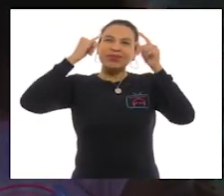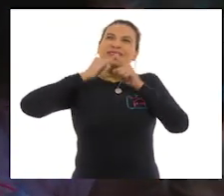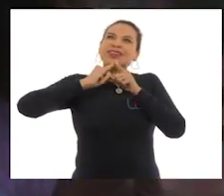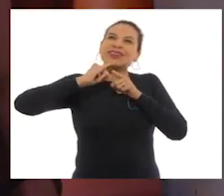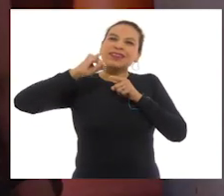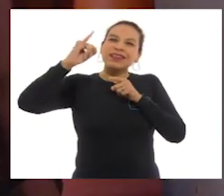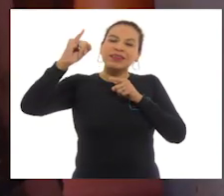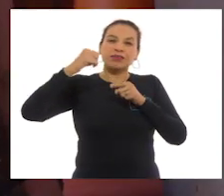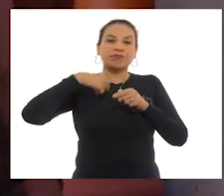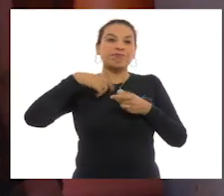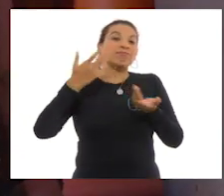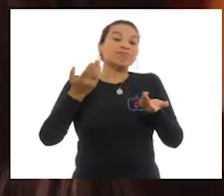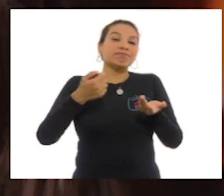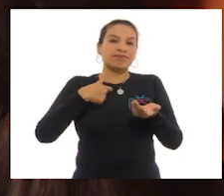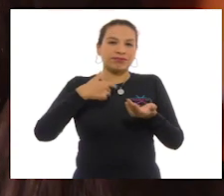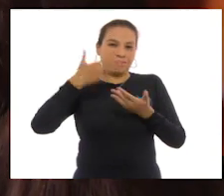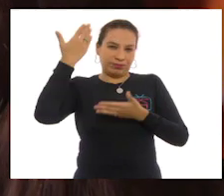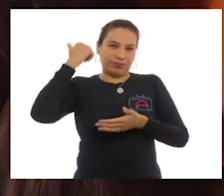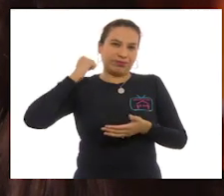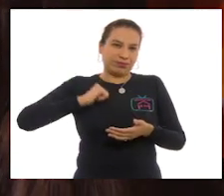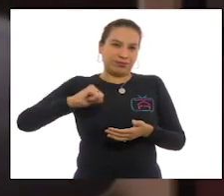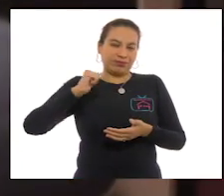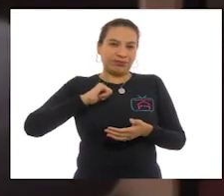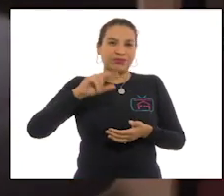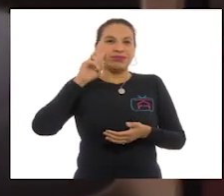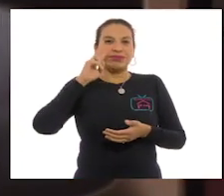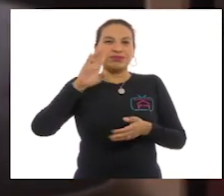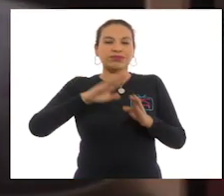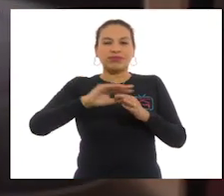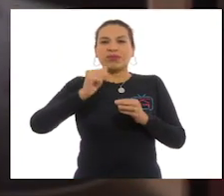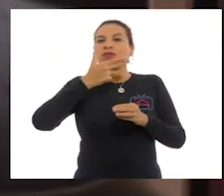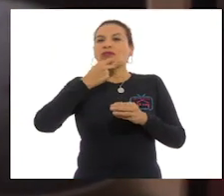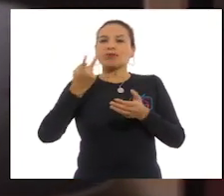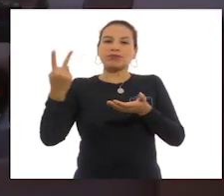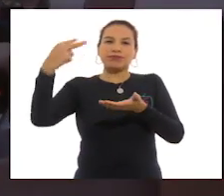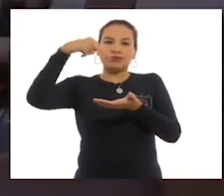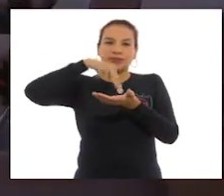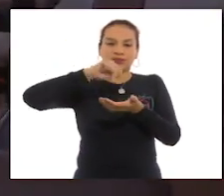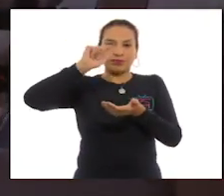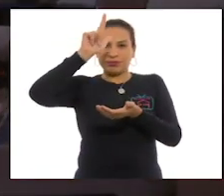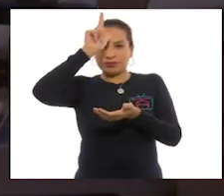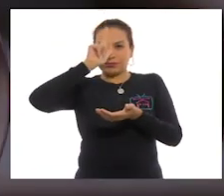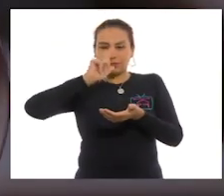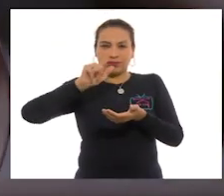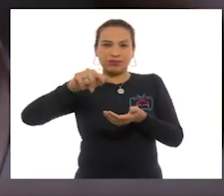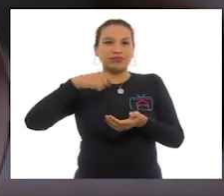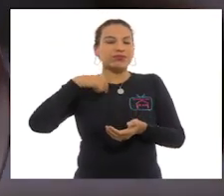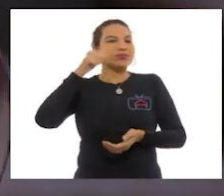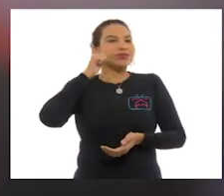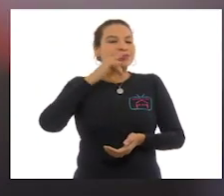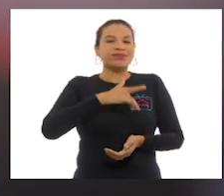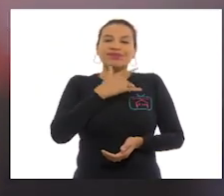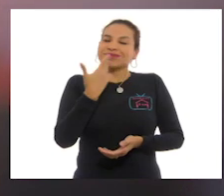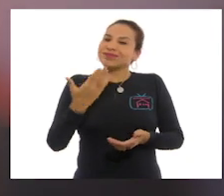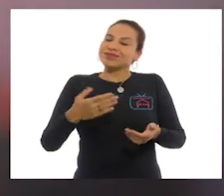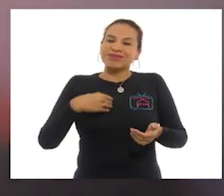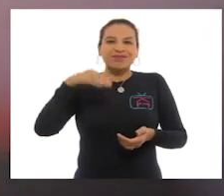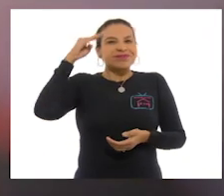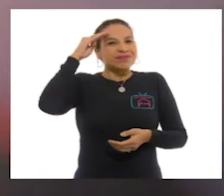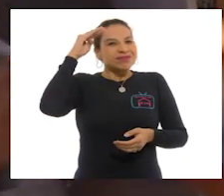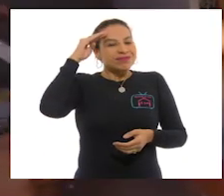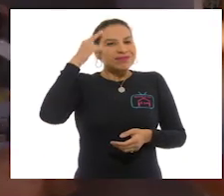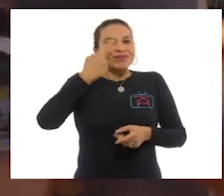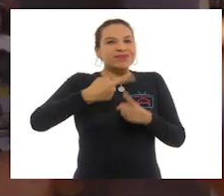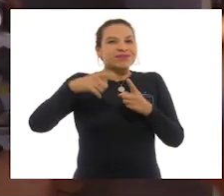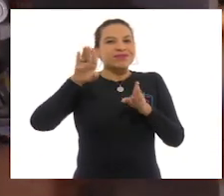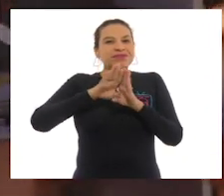lejos. Y aunque soy de la generación que vio llegar al hombre a la luna, a mí siempre me fascinaba pensar en los